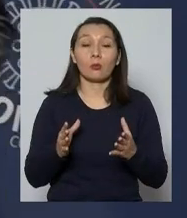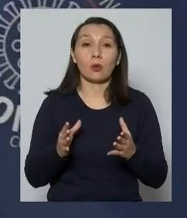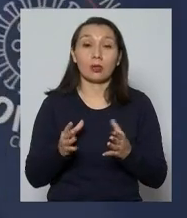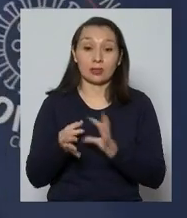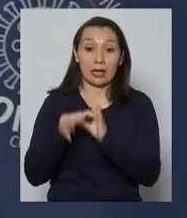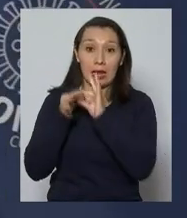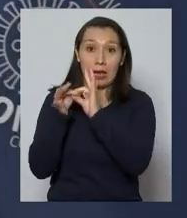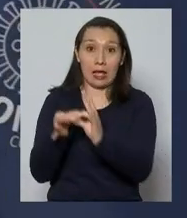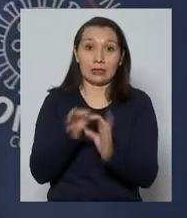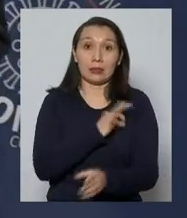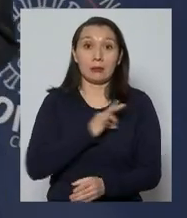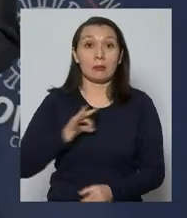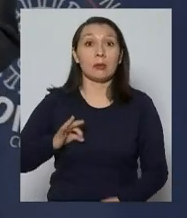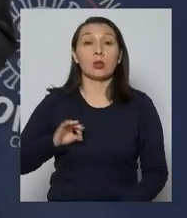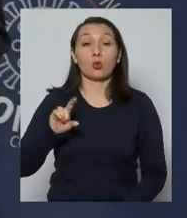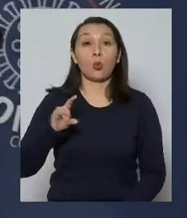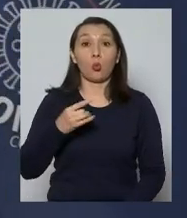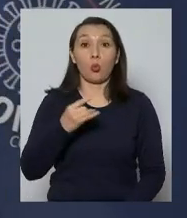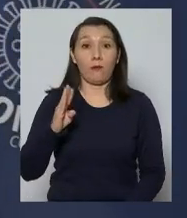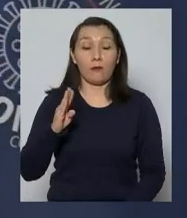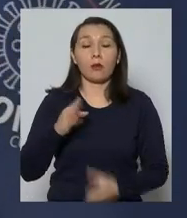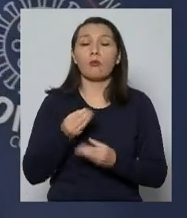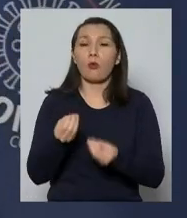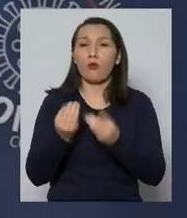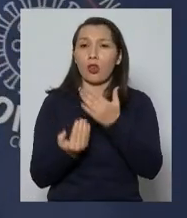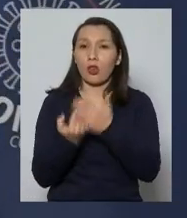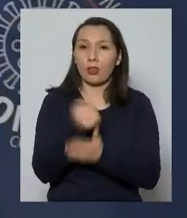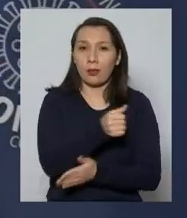Muchas gracias, Ministro Kuh. Muy buenos días a todos.